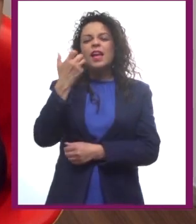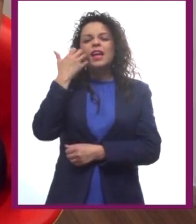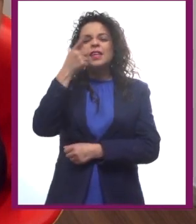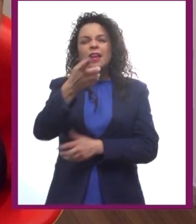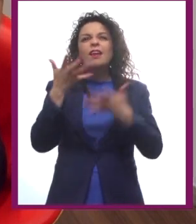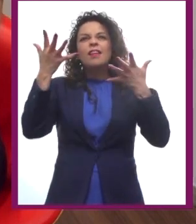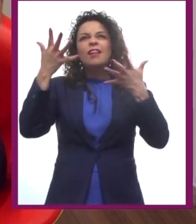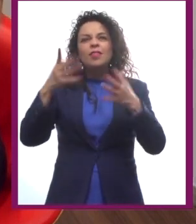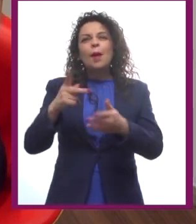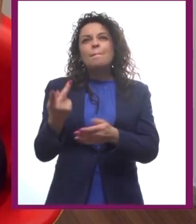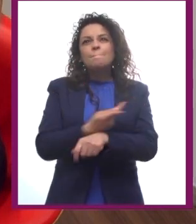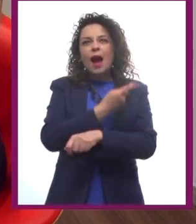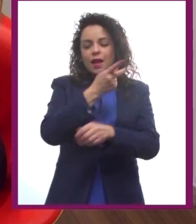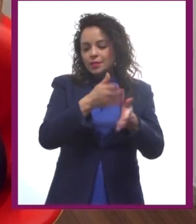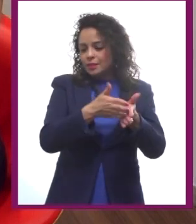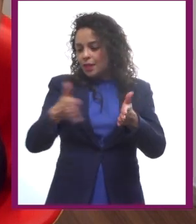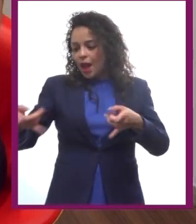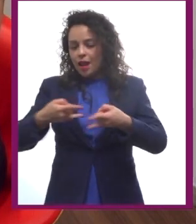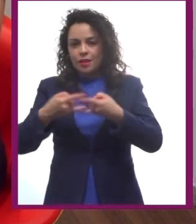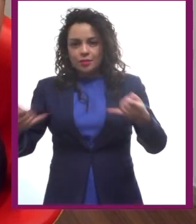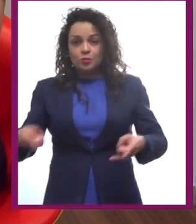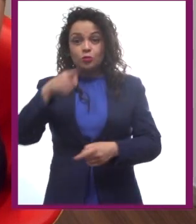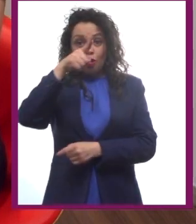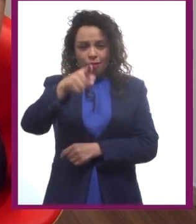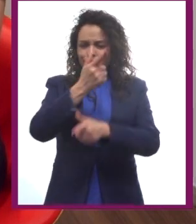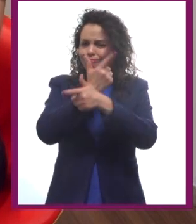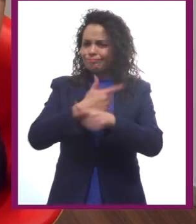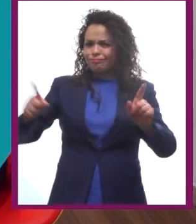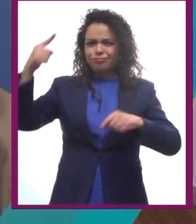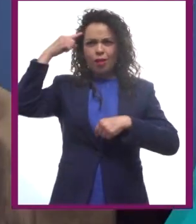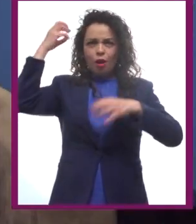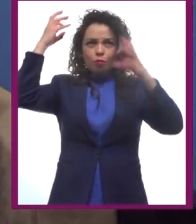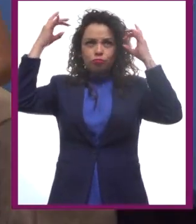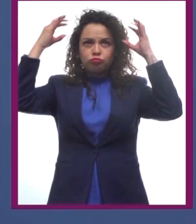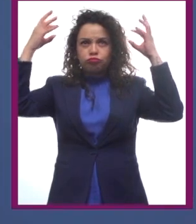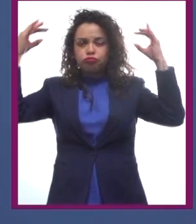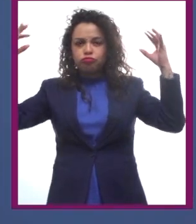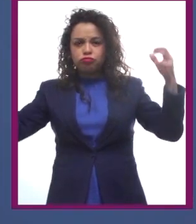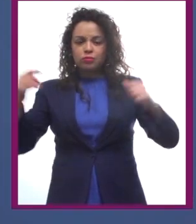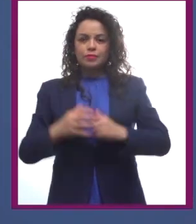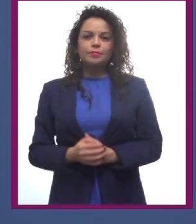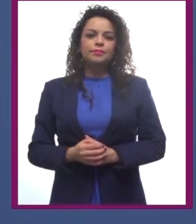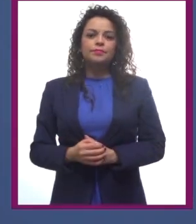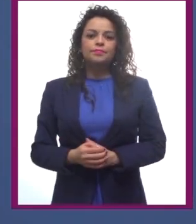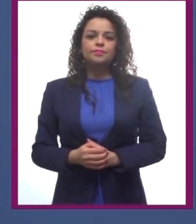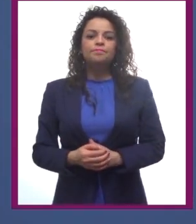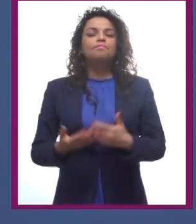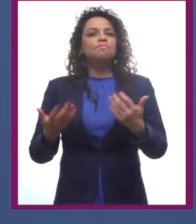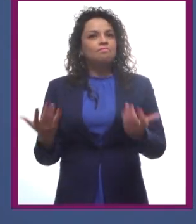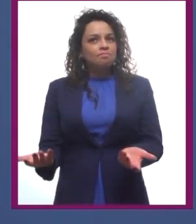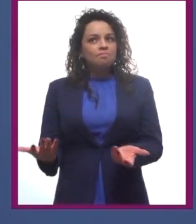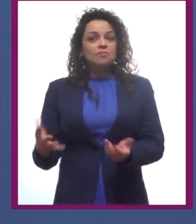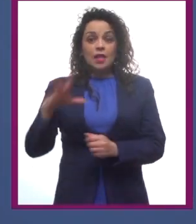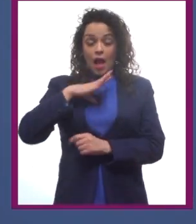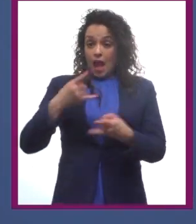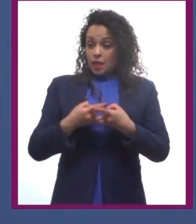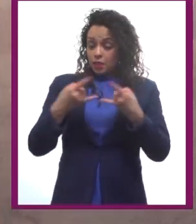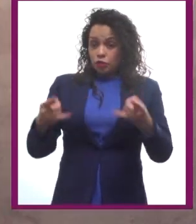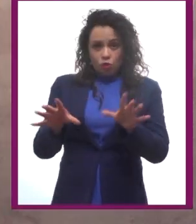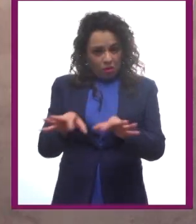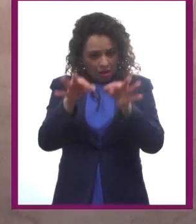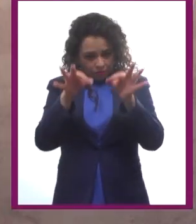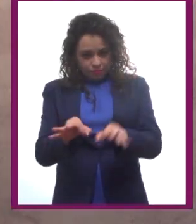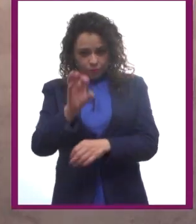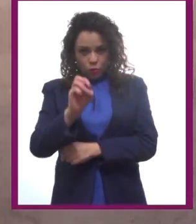posibilidades son tan grandes como su imaginación. ¿Y entonces, Hugo, existen las historias originales?